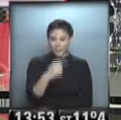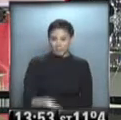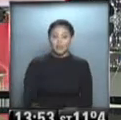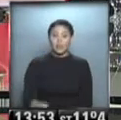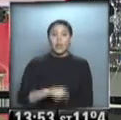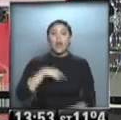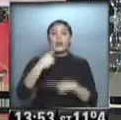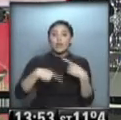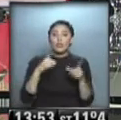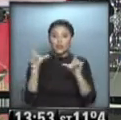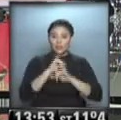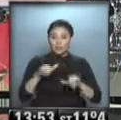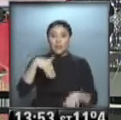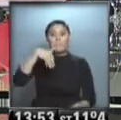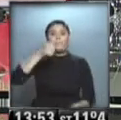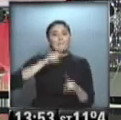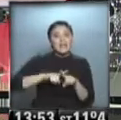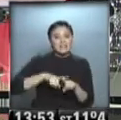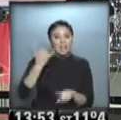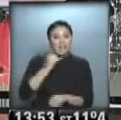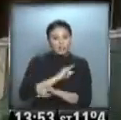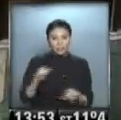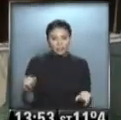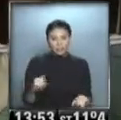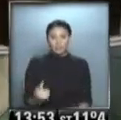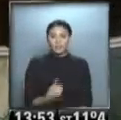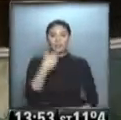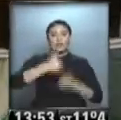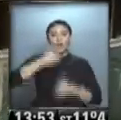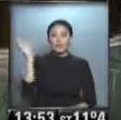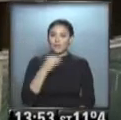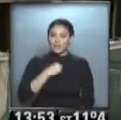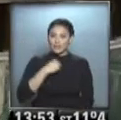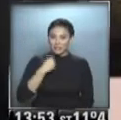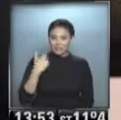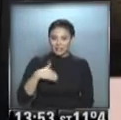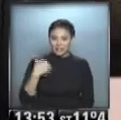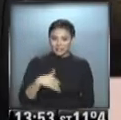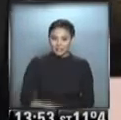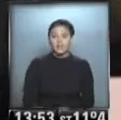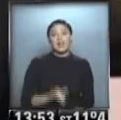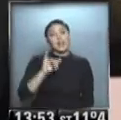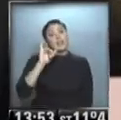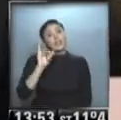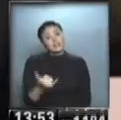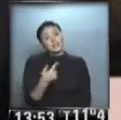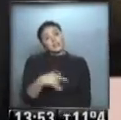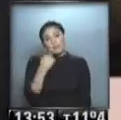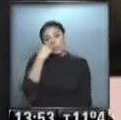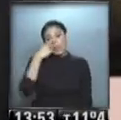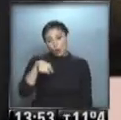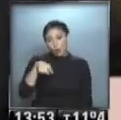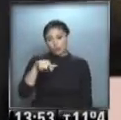Seguimos con el noticiero. Maxi tiene noticias de uno de los torneos favoritos para argentinos. Para argentinos sí, además es el último del